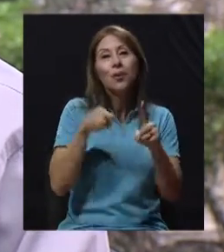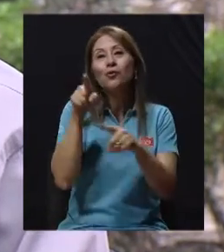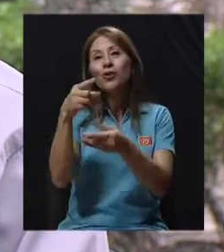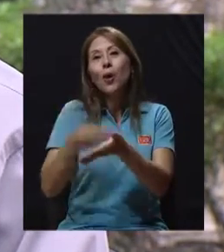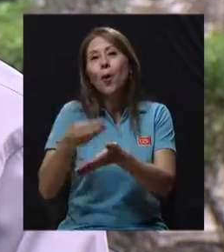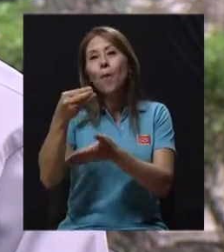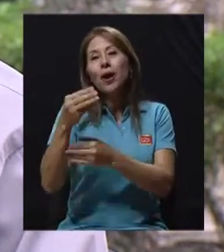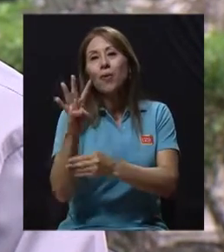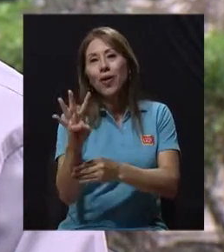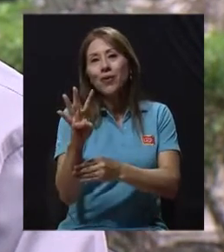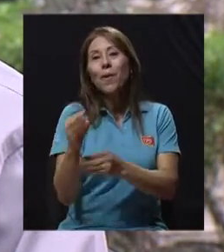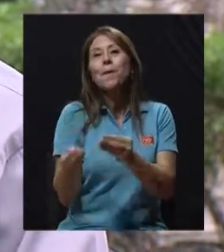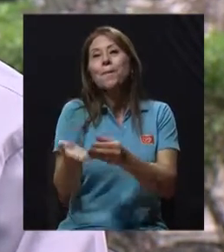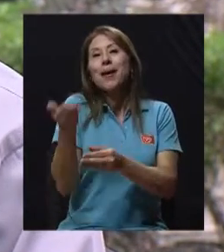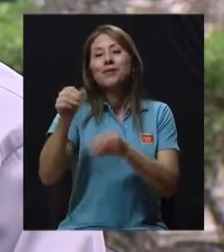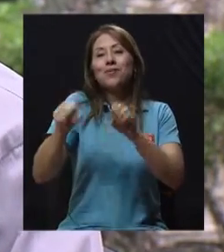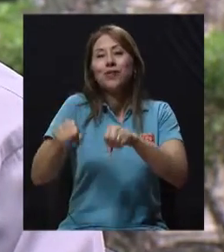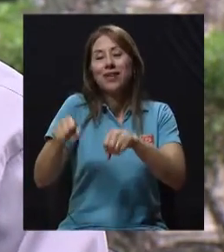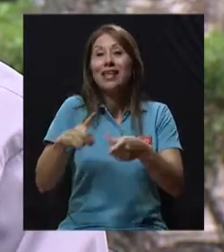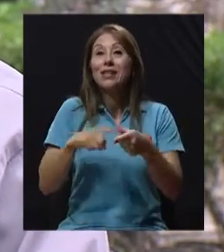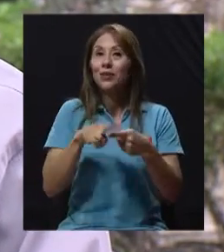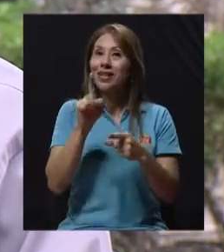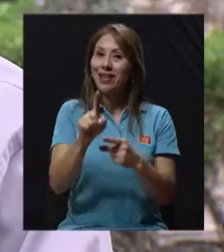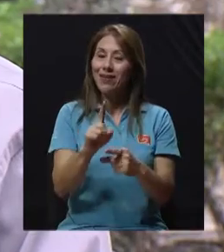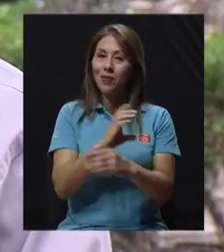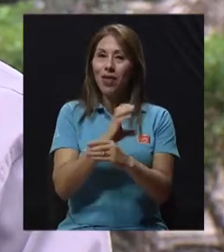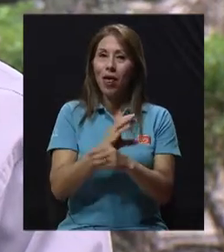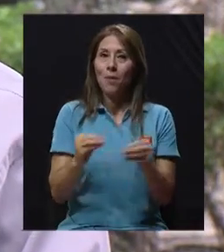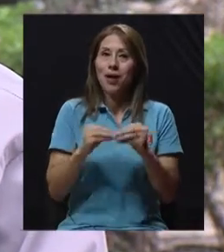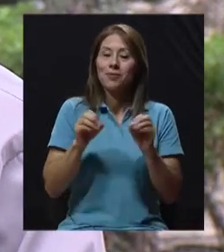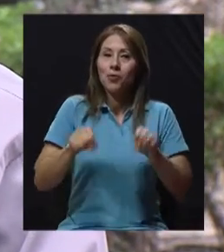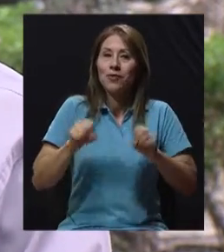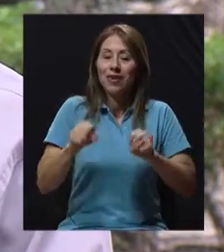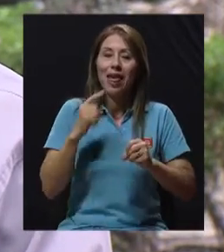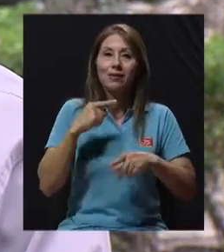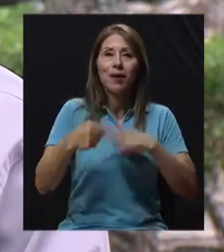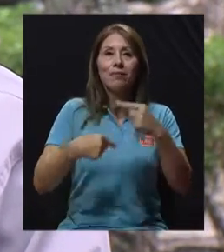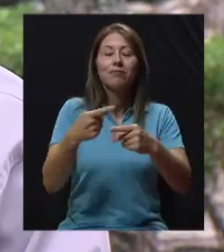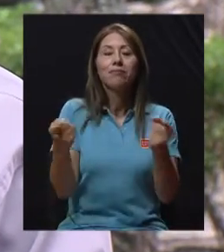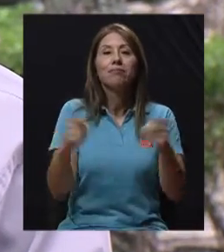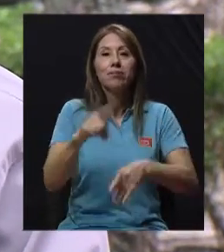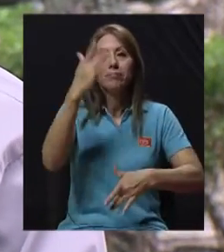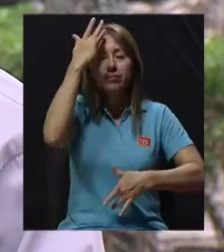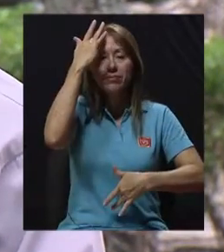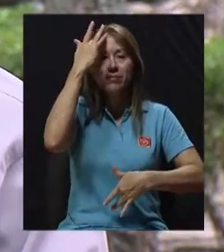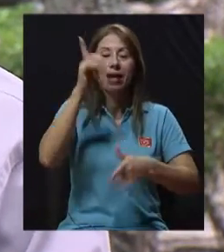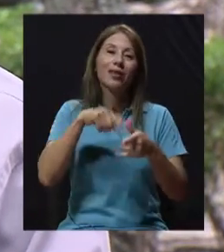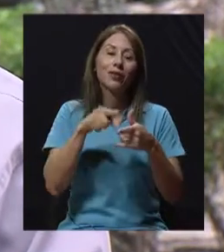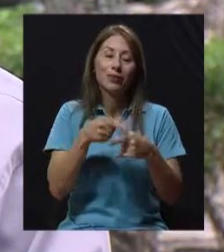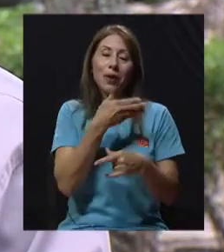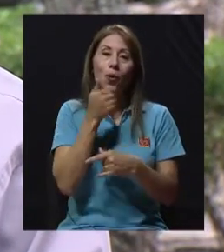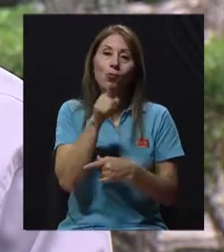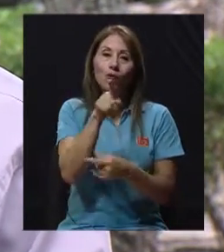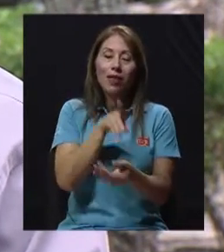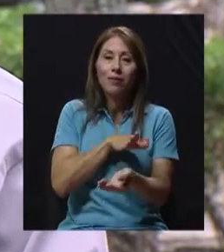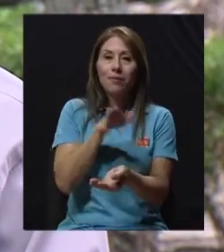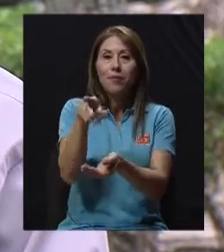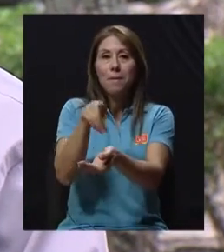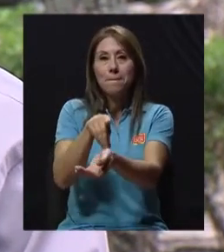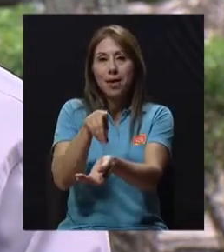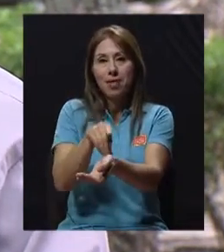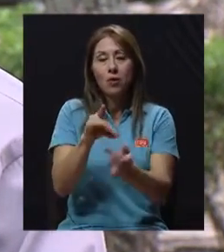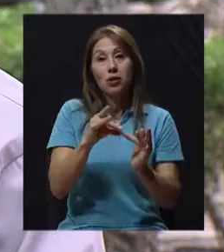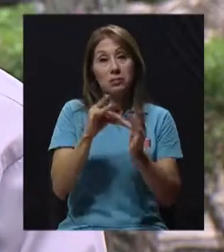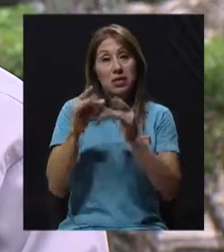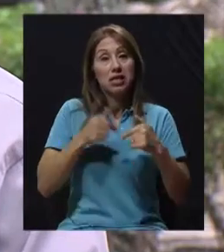posibilidades de tener. Entonces todas esas personas, es recomendable que vayan a un médico, se acerquen, ya sea al médico de su device, a su